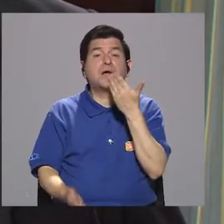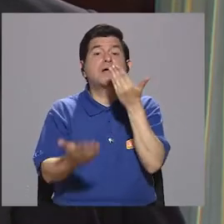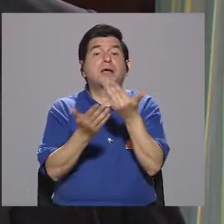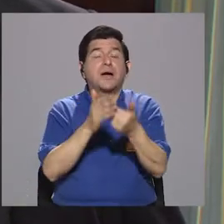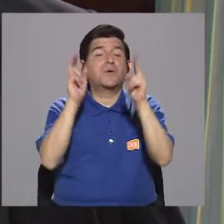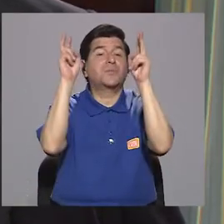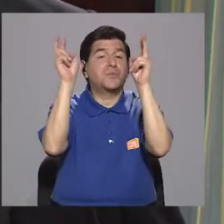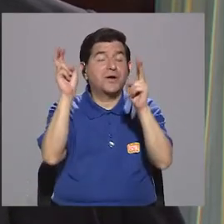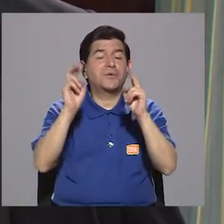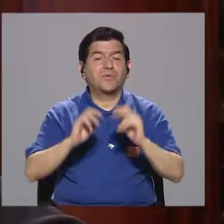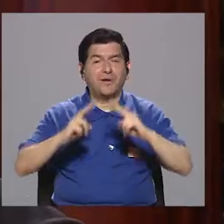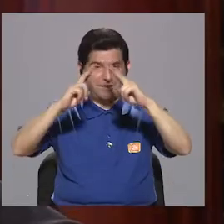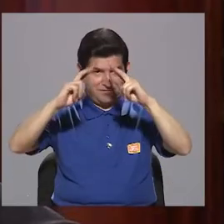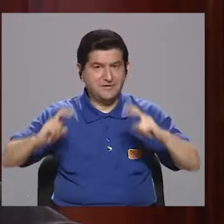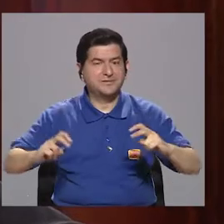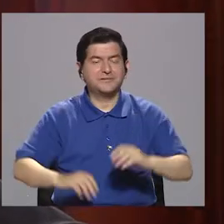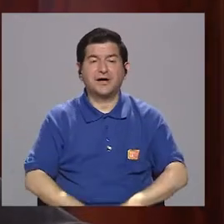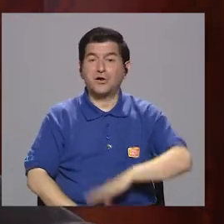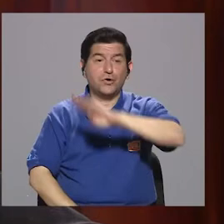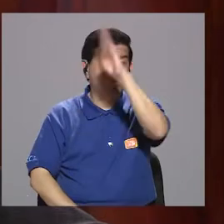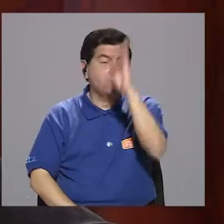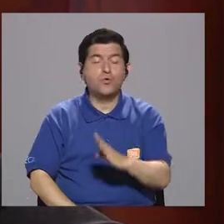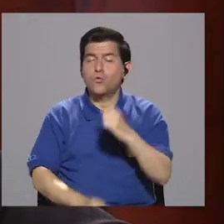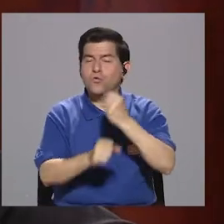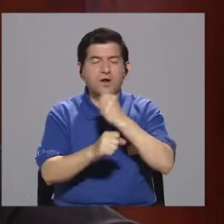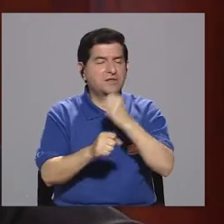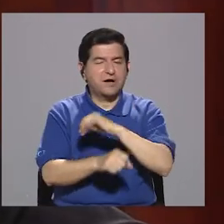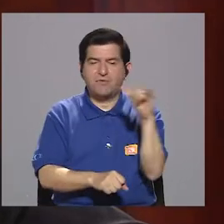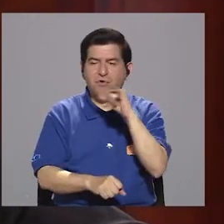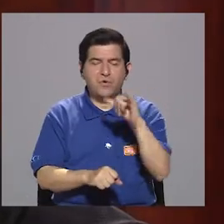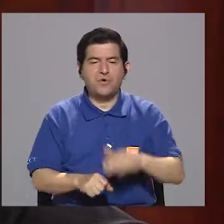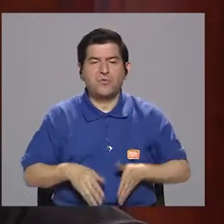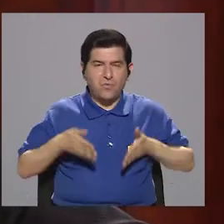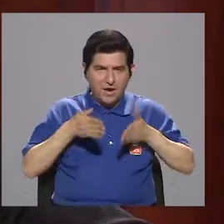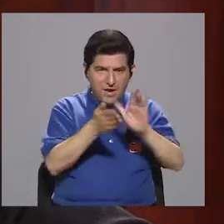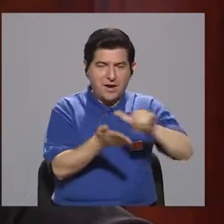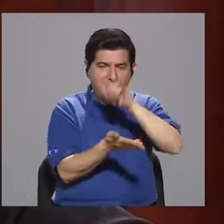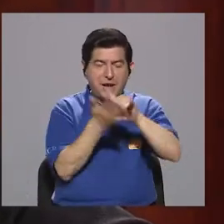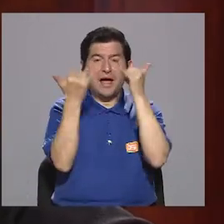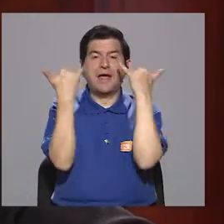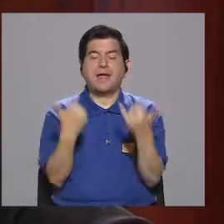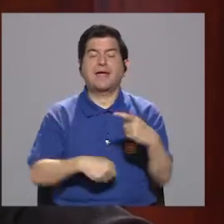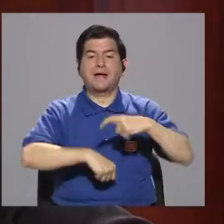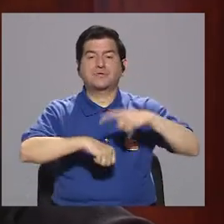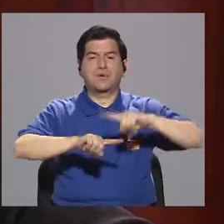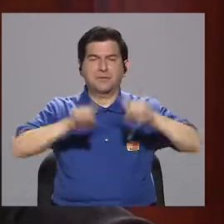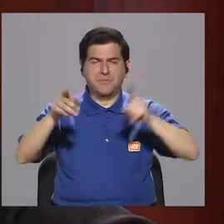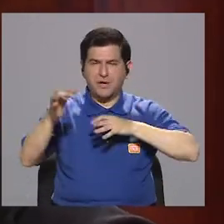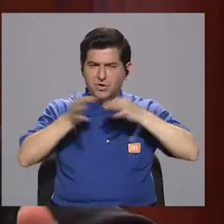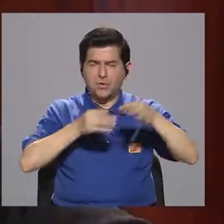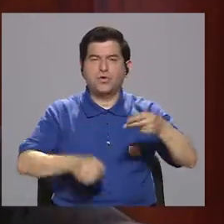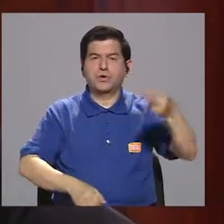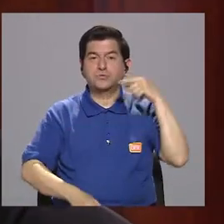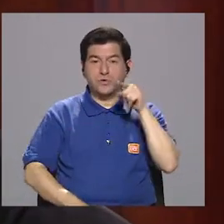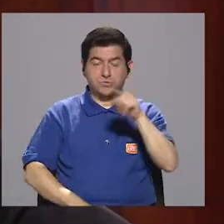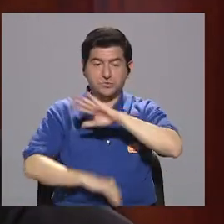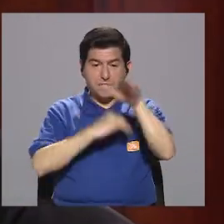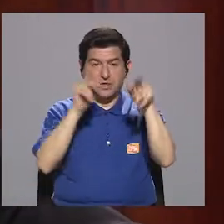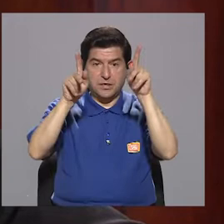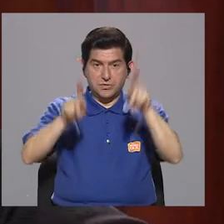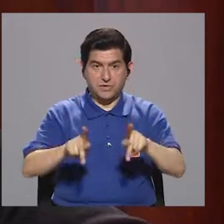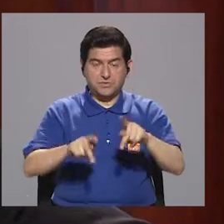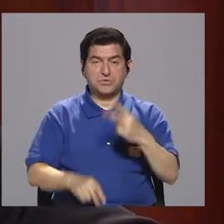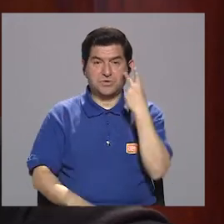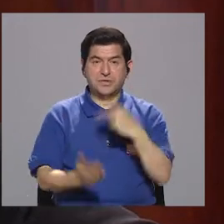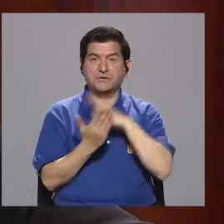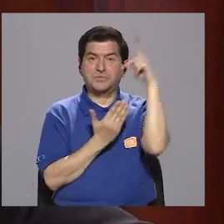bueno que me toca el tema. Vea, nunca se ha hecho tanto en calles en San José como en este periodo, pero le voy a contar una historia a usted y a todos los